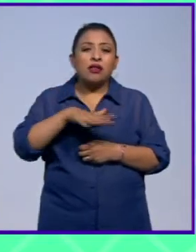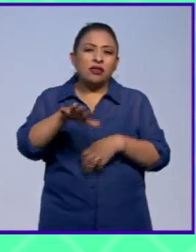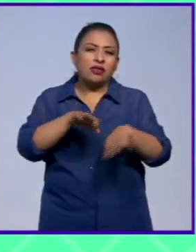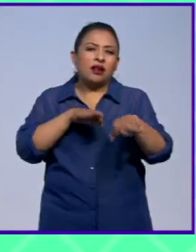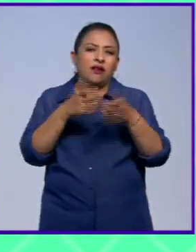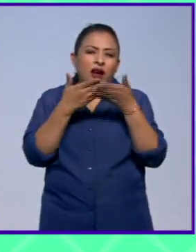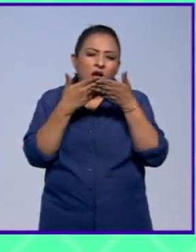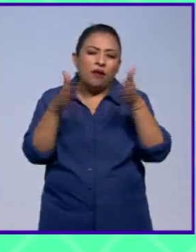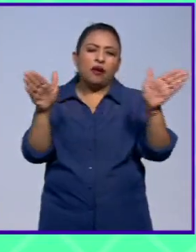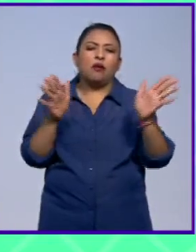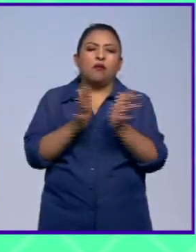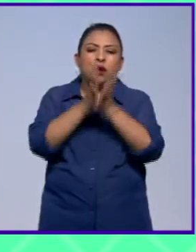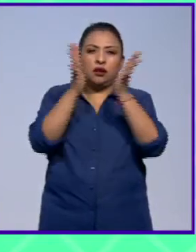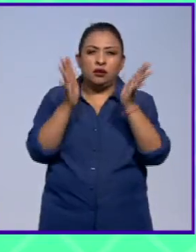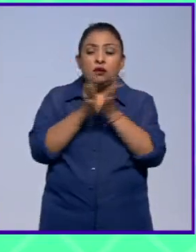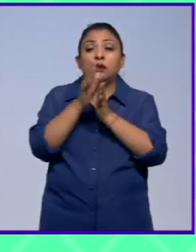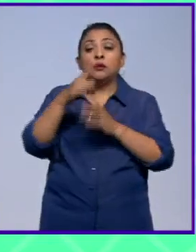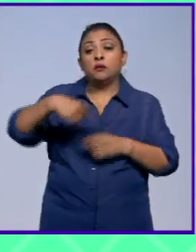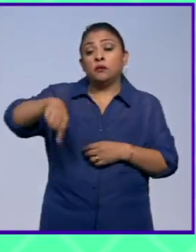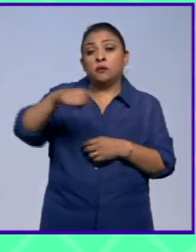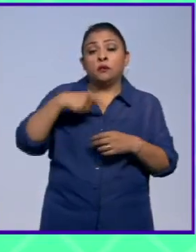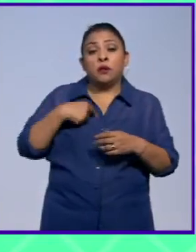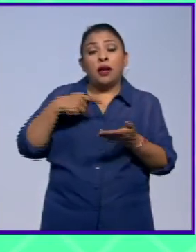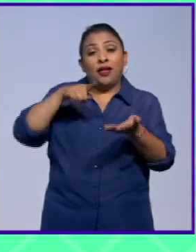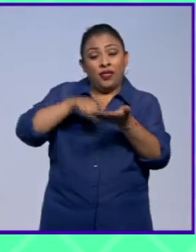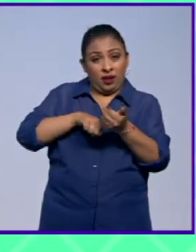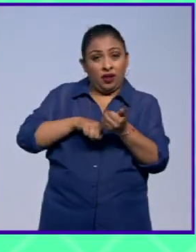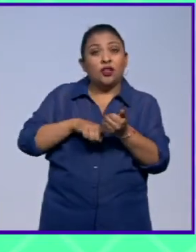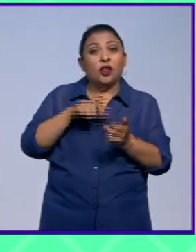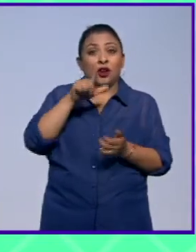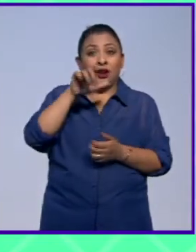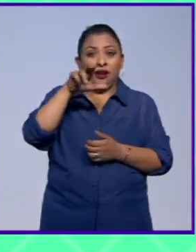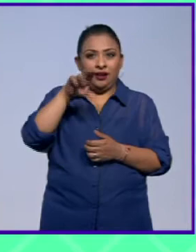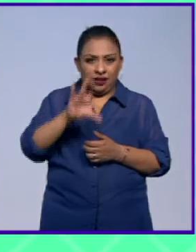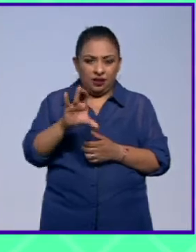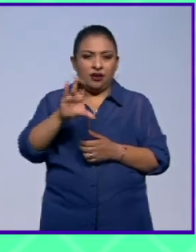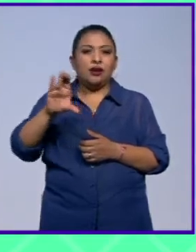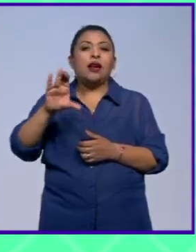trabajo abierto y colaborativo que las propias instalaciones del link